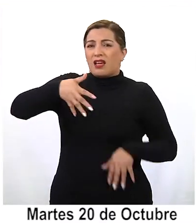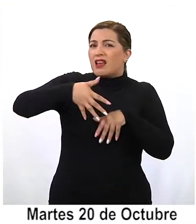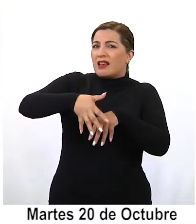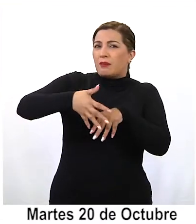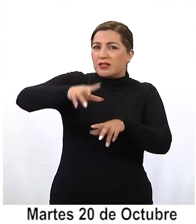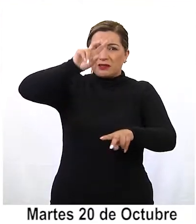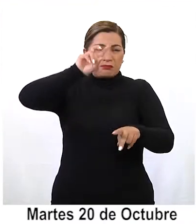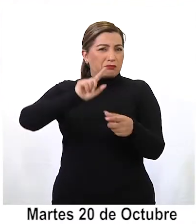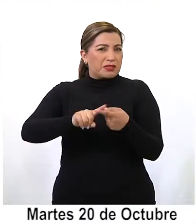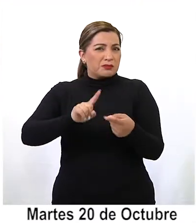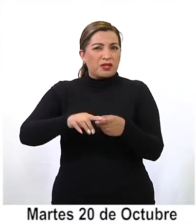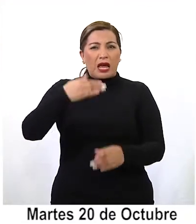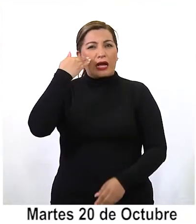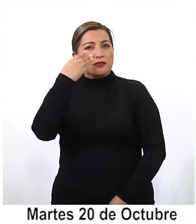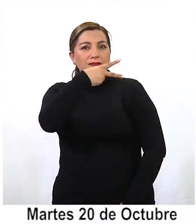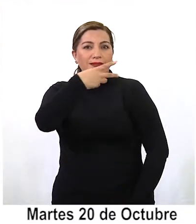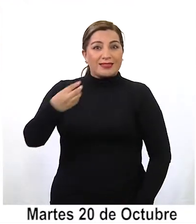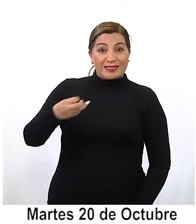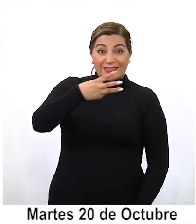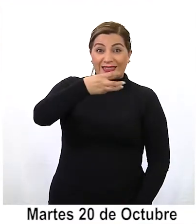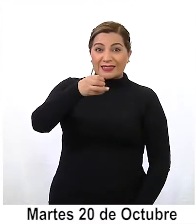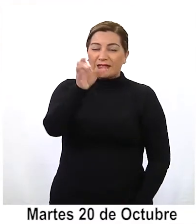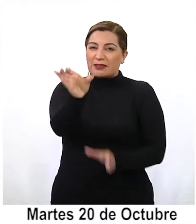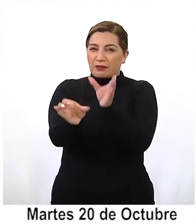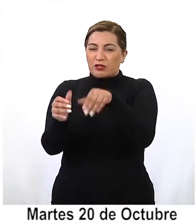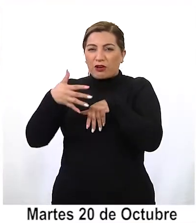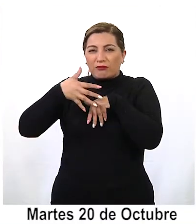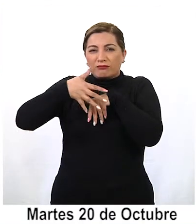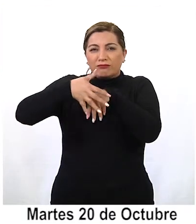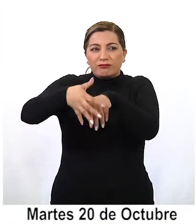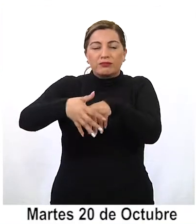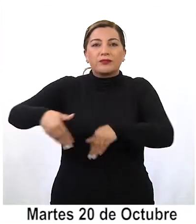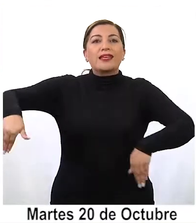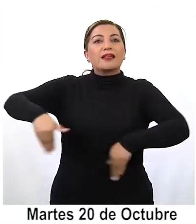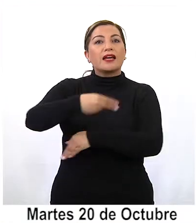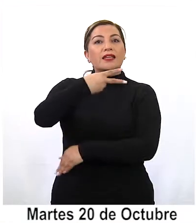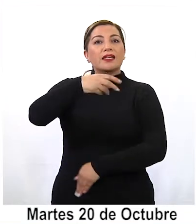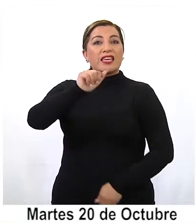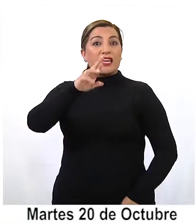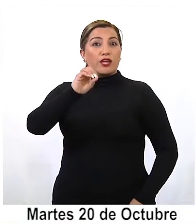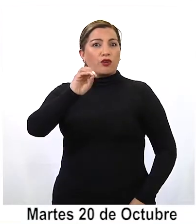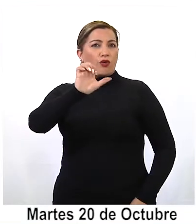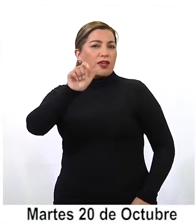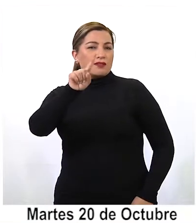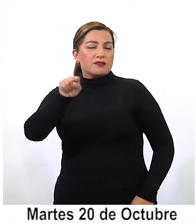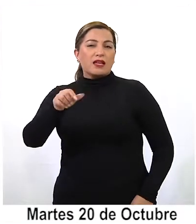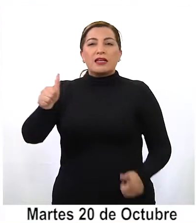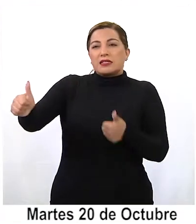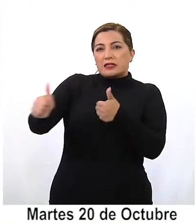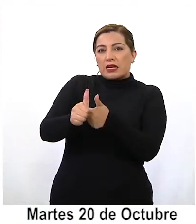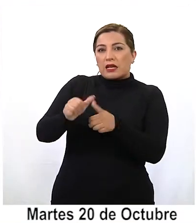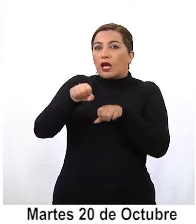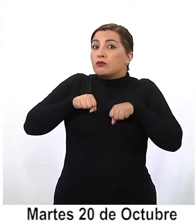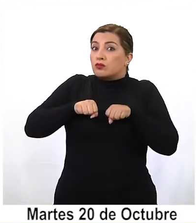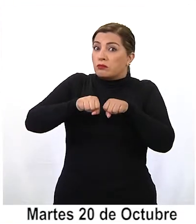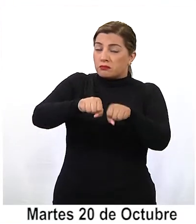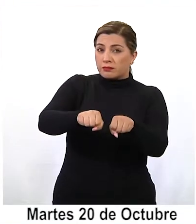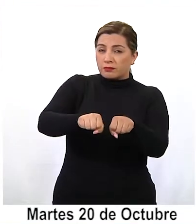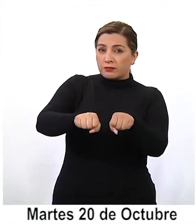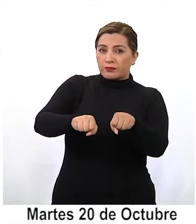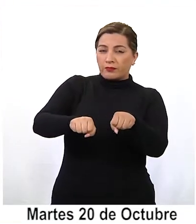participaron cerca de 300 personas. Al llegar a Aéreos de la Concepción, cercano a donde están los supermercados,